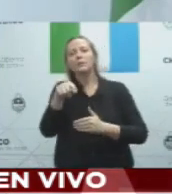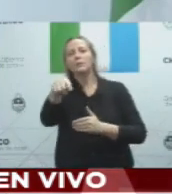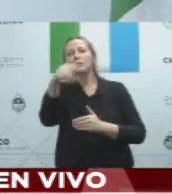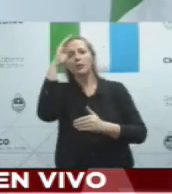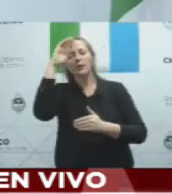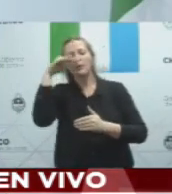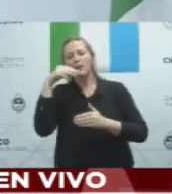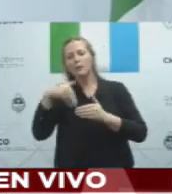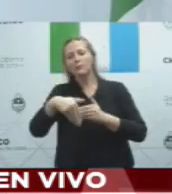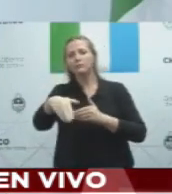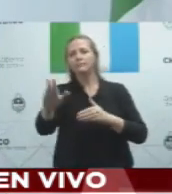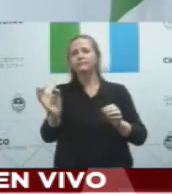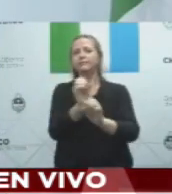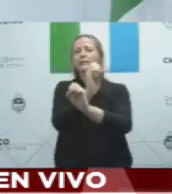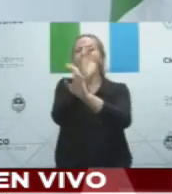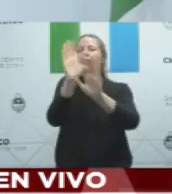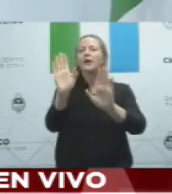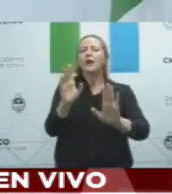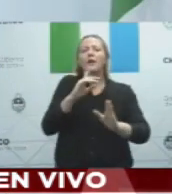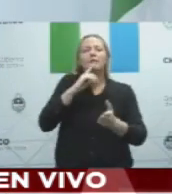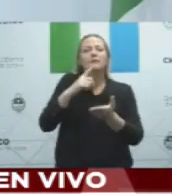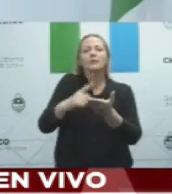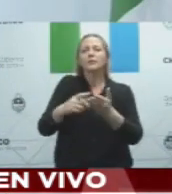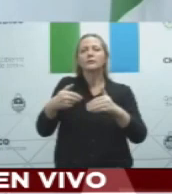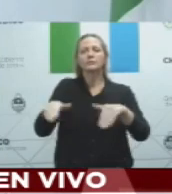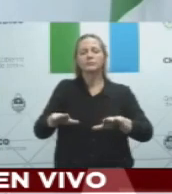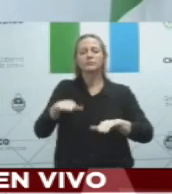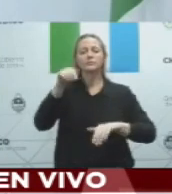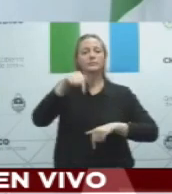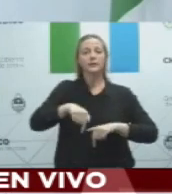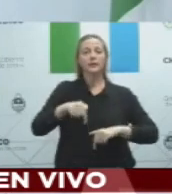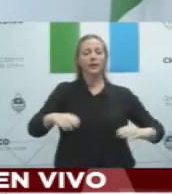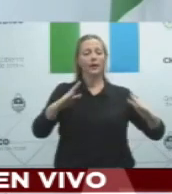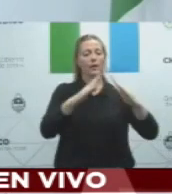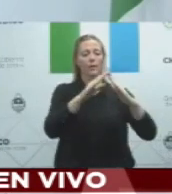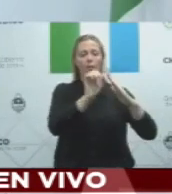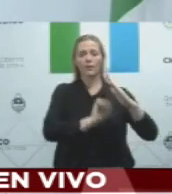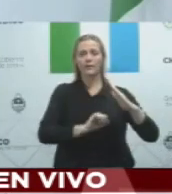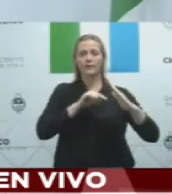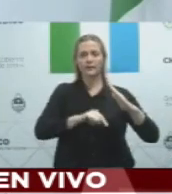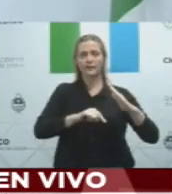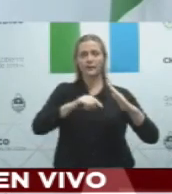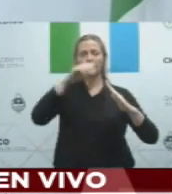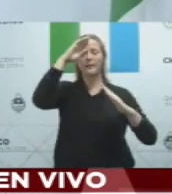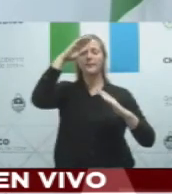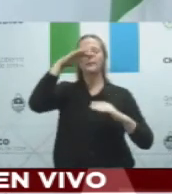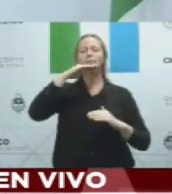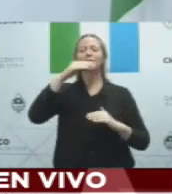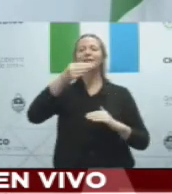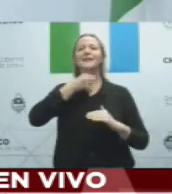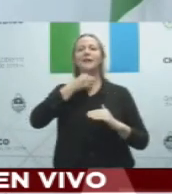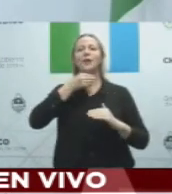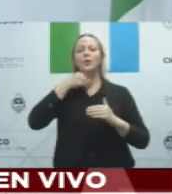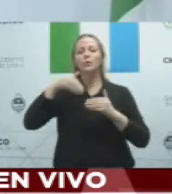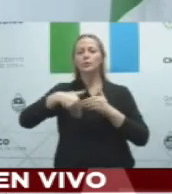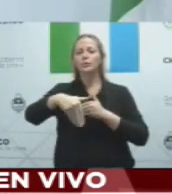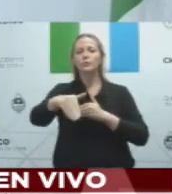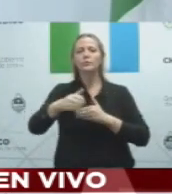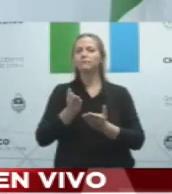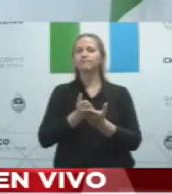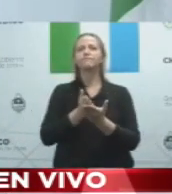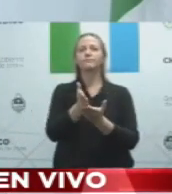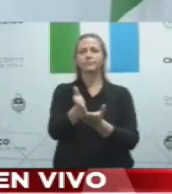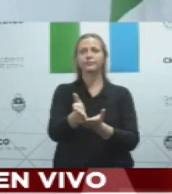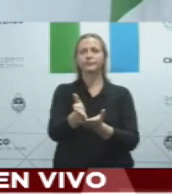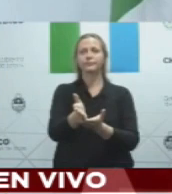mes de agosto con distintas medidas que tengan que ver con criterios a los efectos de cuidar a todos los chaqueños. En